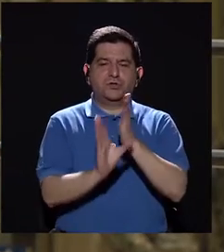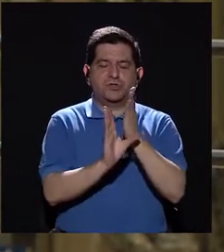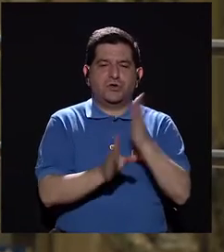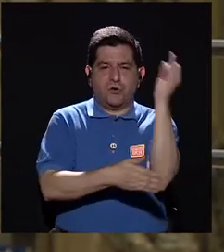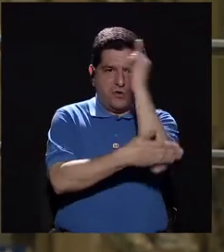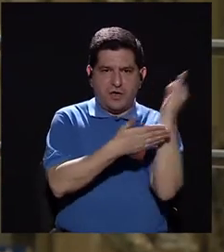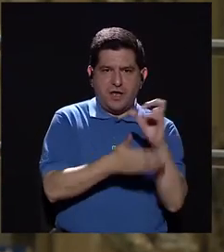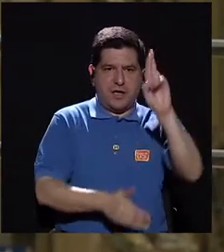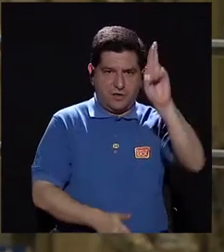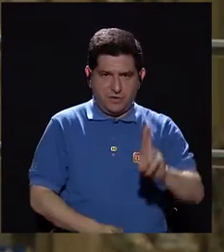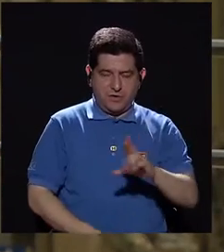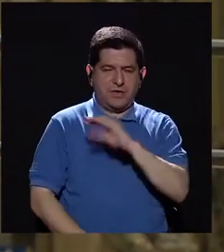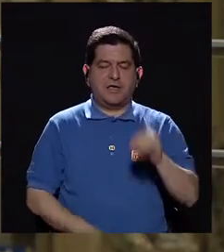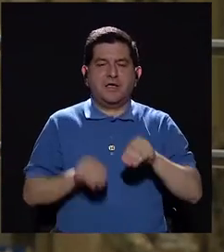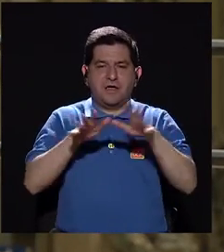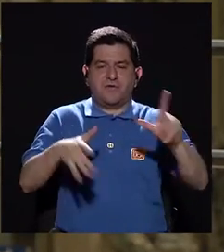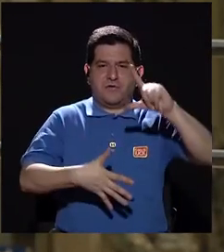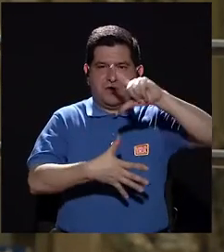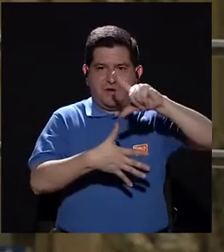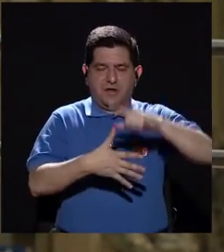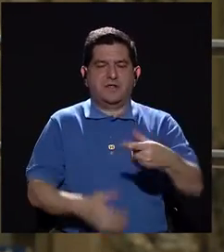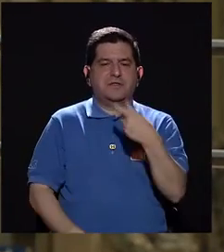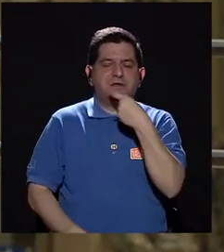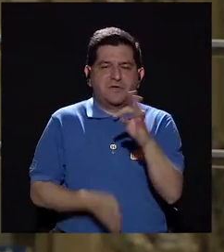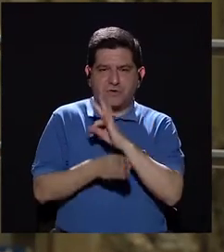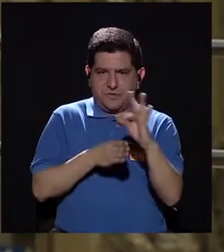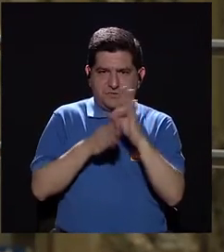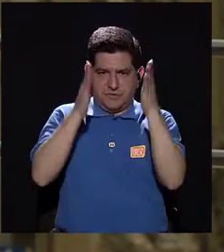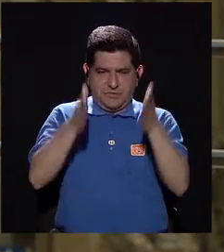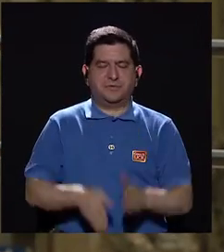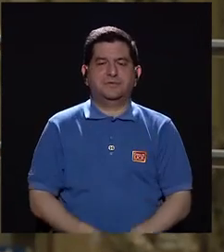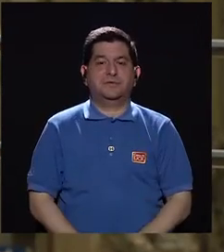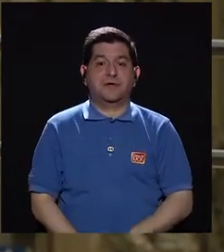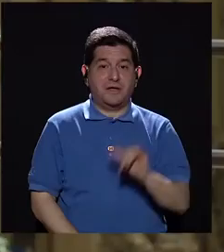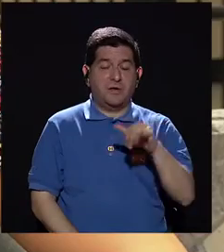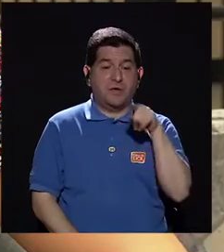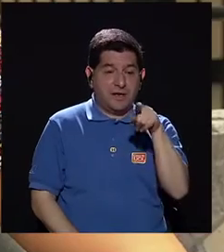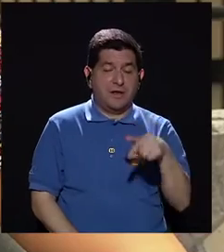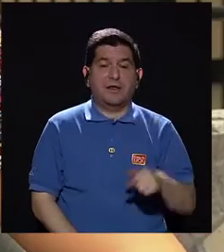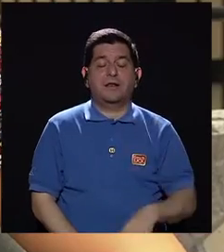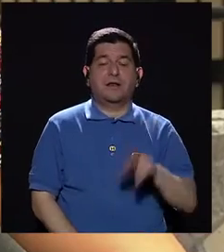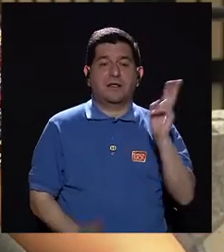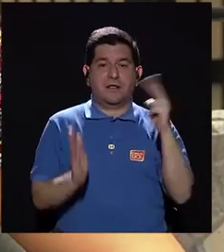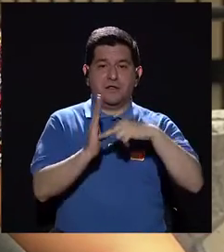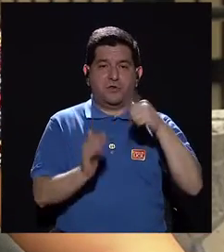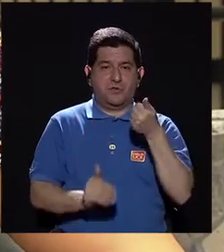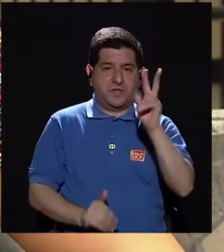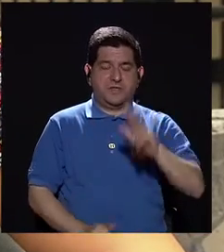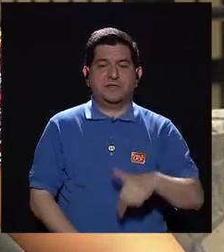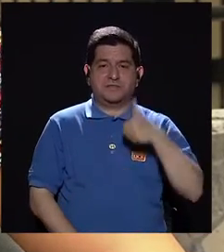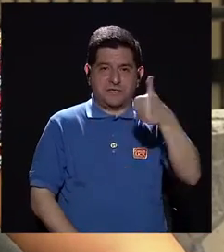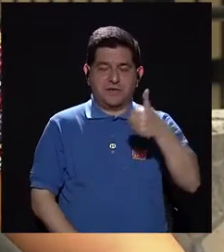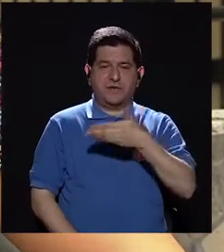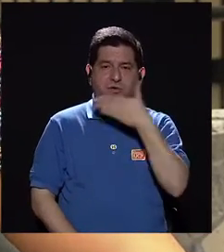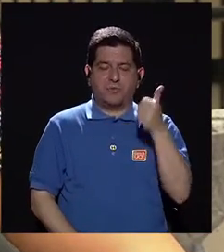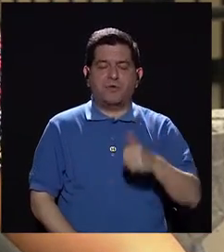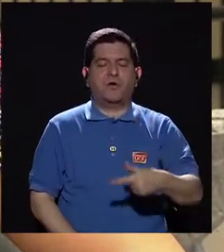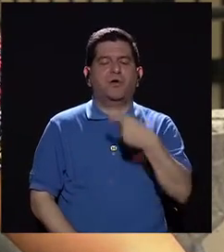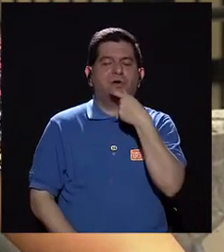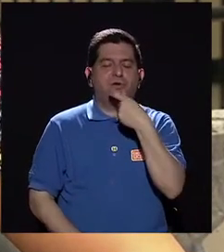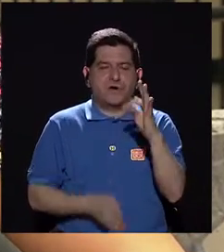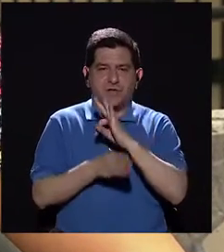Psicología y Arte de Costa Rica y de la Red Latinoamericana de Risoterapeutas. Y también en el 2013 ganó como el mejor